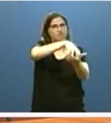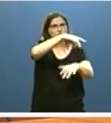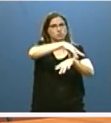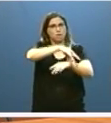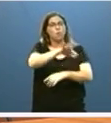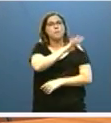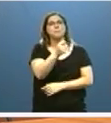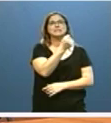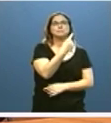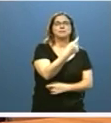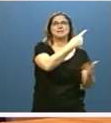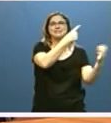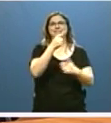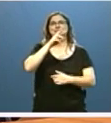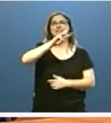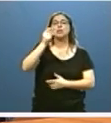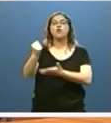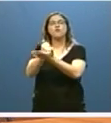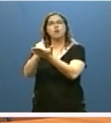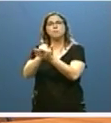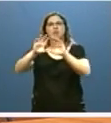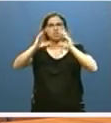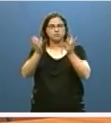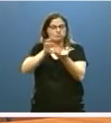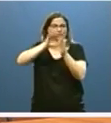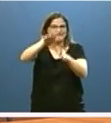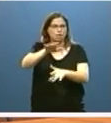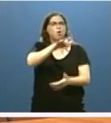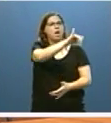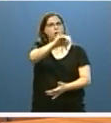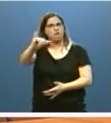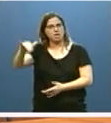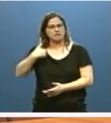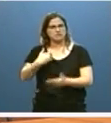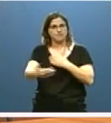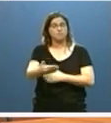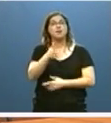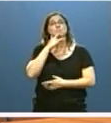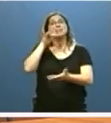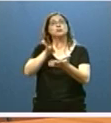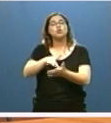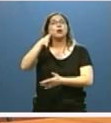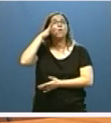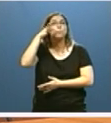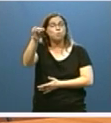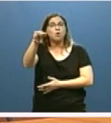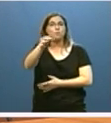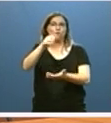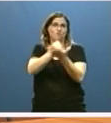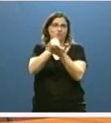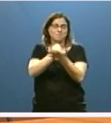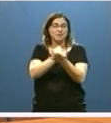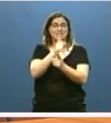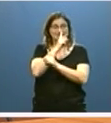1.632 oficinas de farmacia. Para su utilización en las farmacias rurales, a finales de 2015